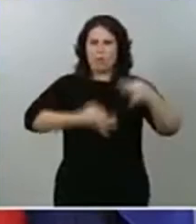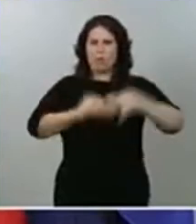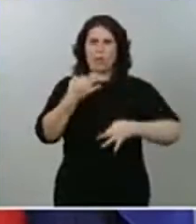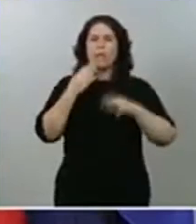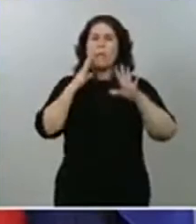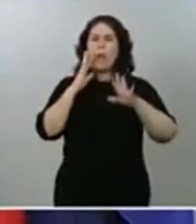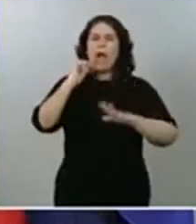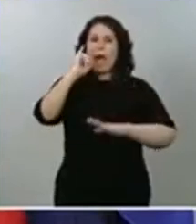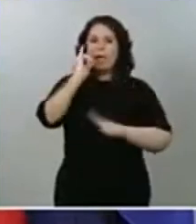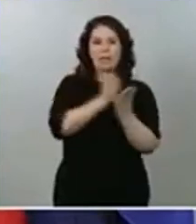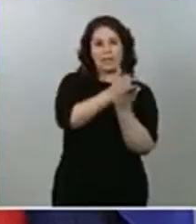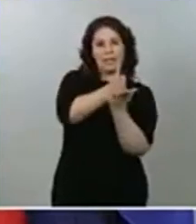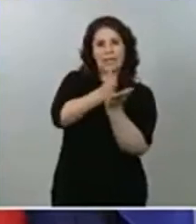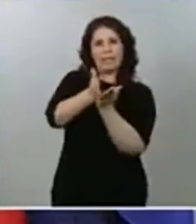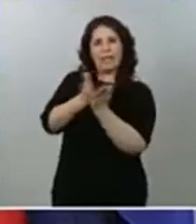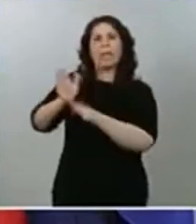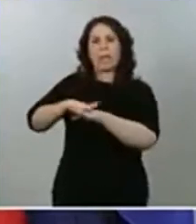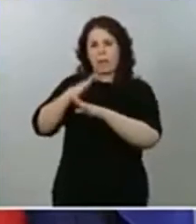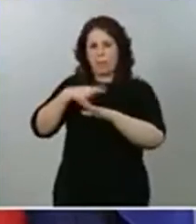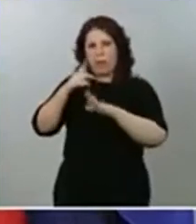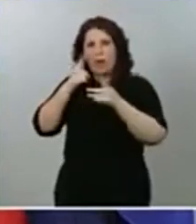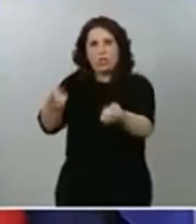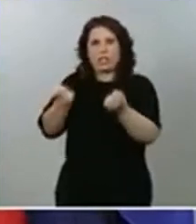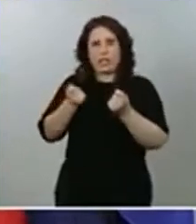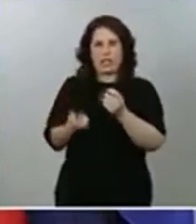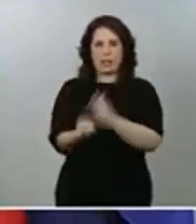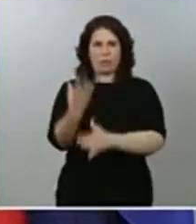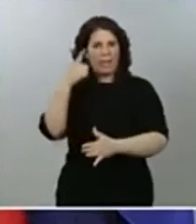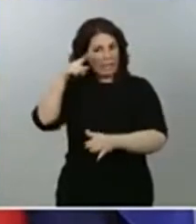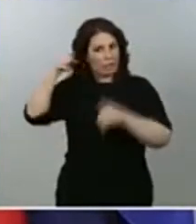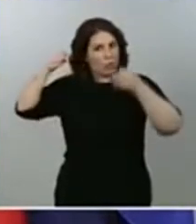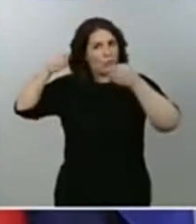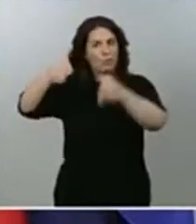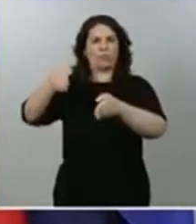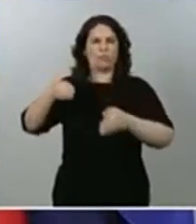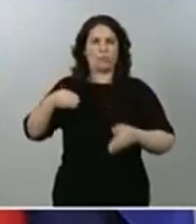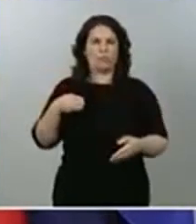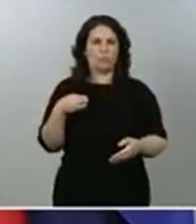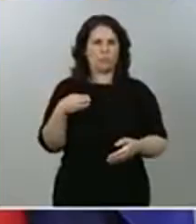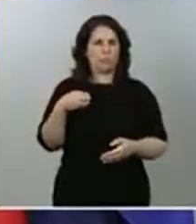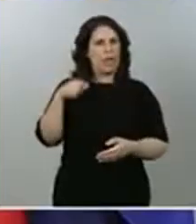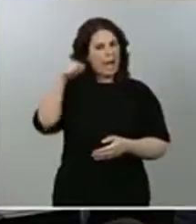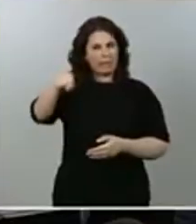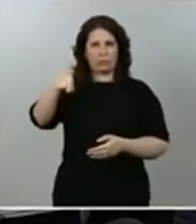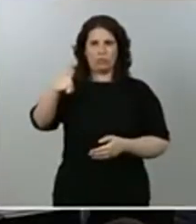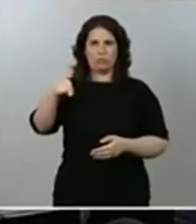contener el brote. Y a eso estamos enfocados. Me parece que todos, sin duda, el gobierno de España.